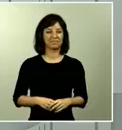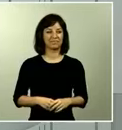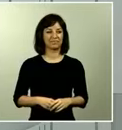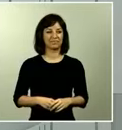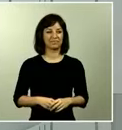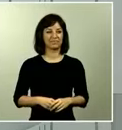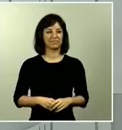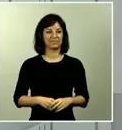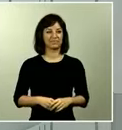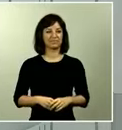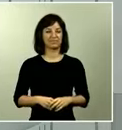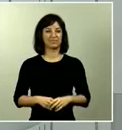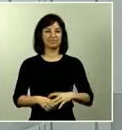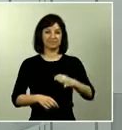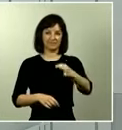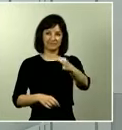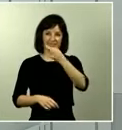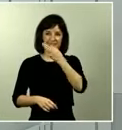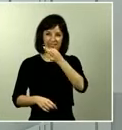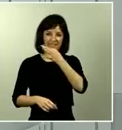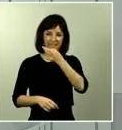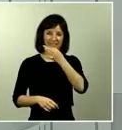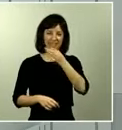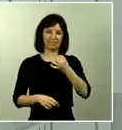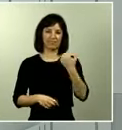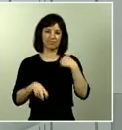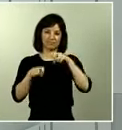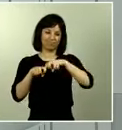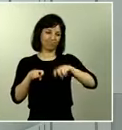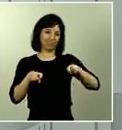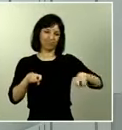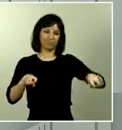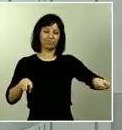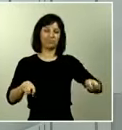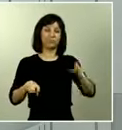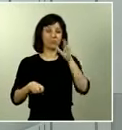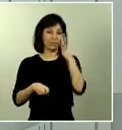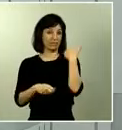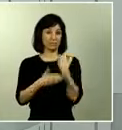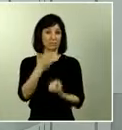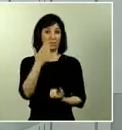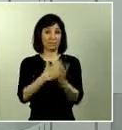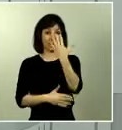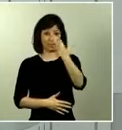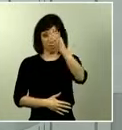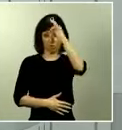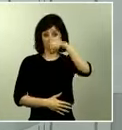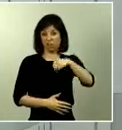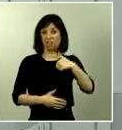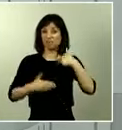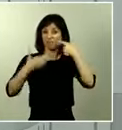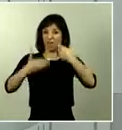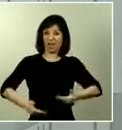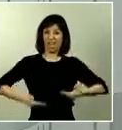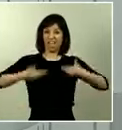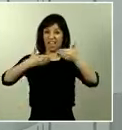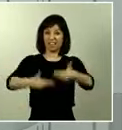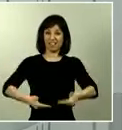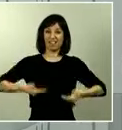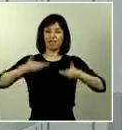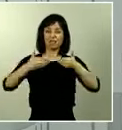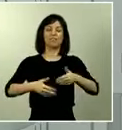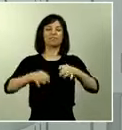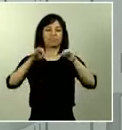con las autoridades delegadas competentes después de que esta mañana de domingo, como ya viene siendo habitual, se haya celebrado una